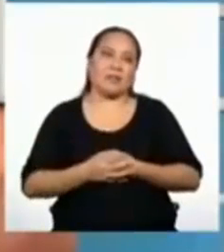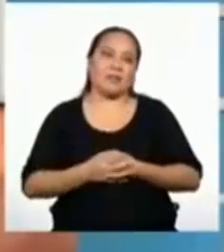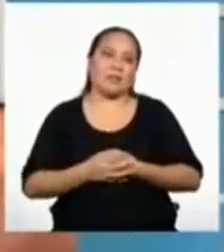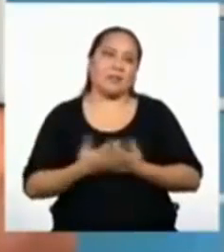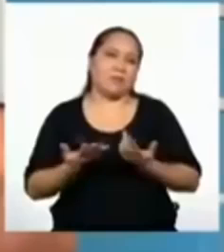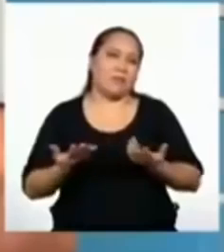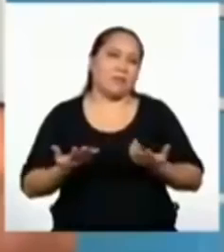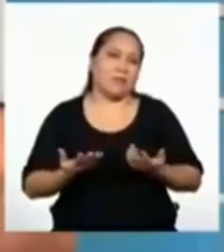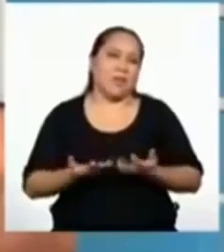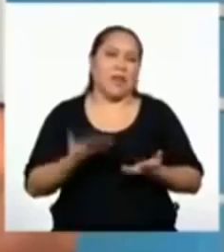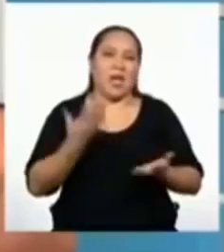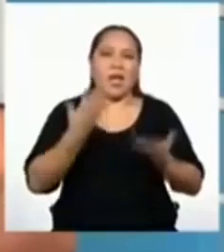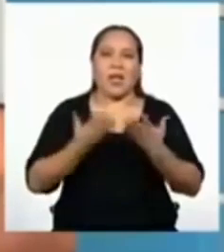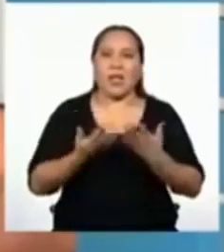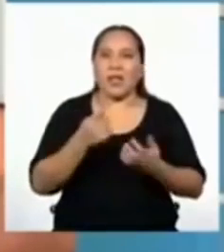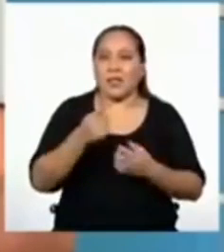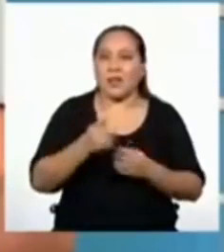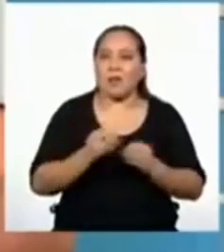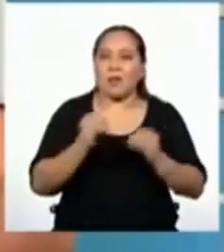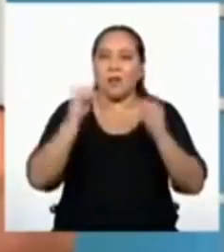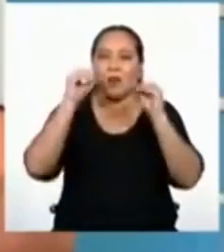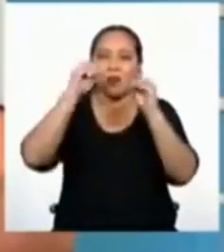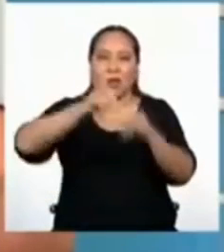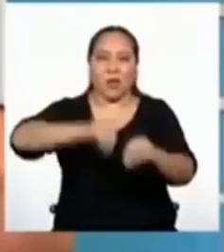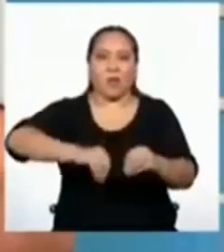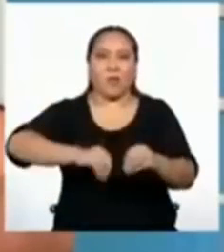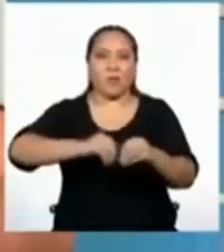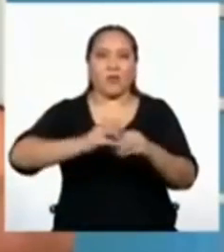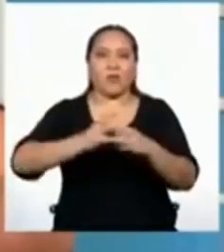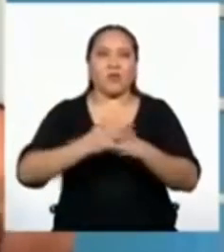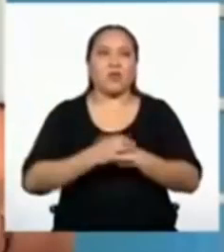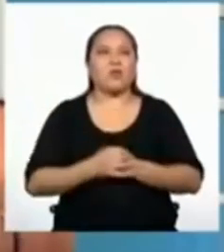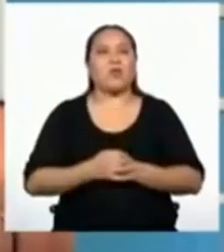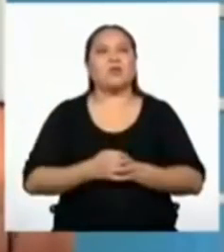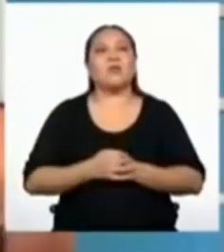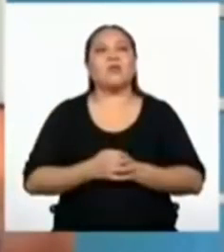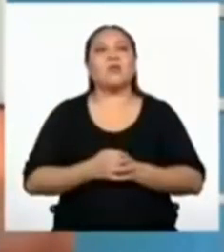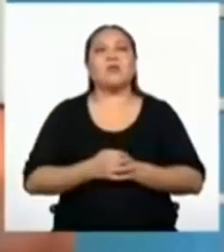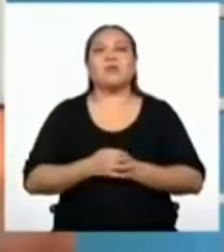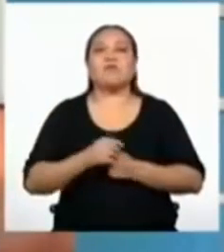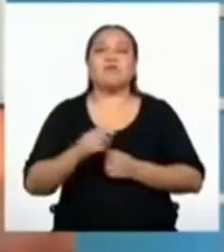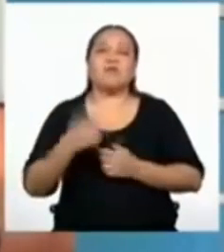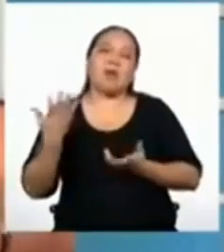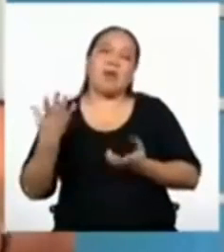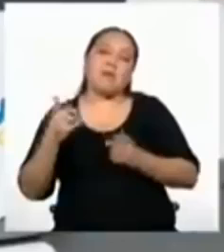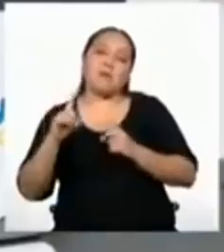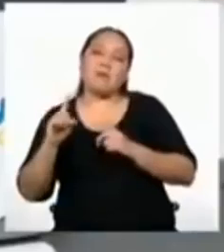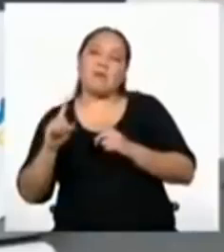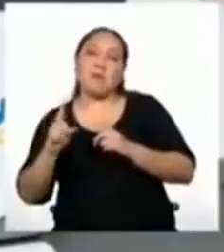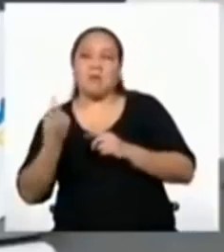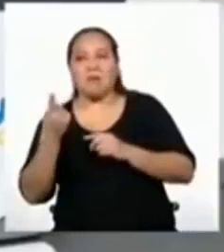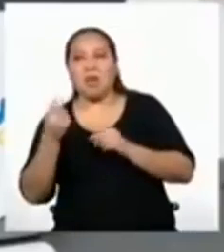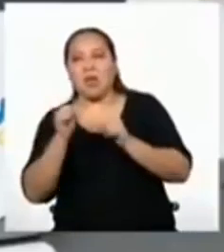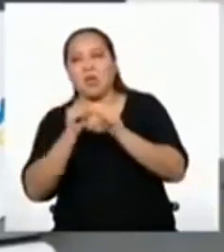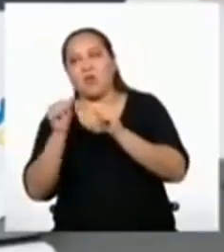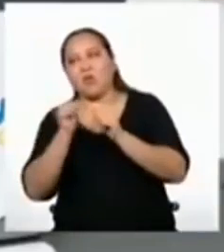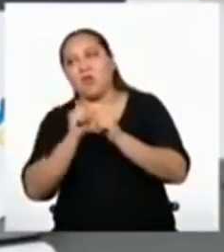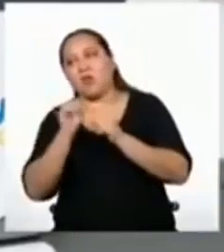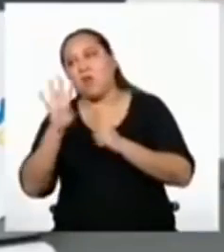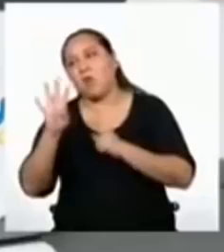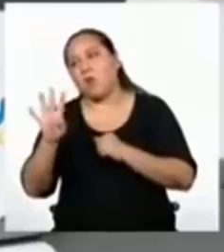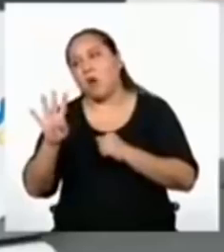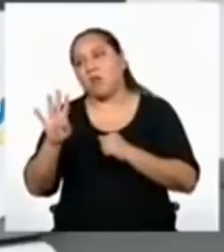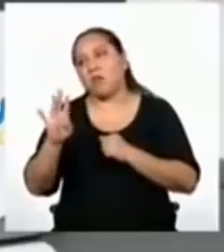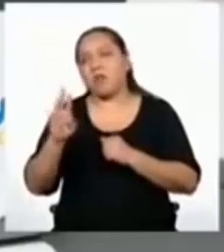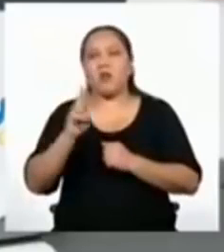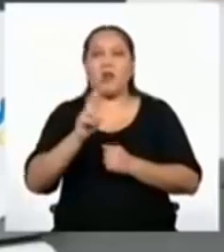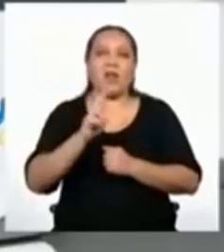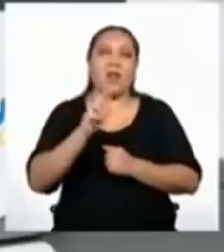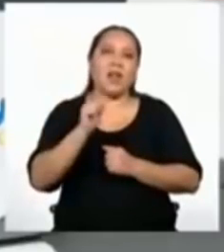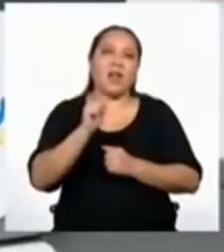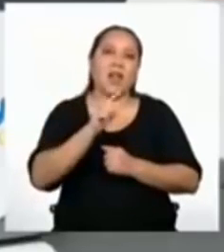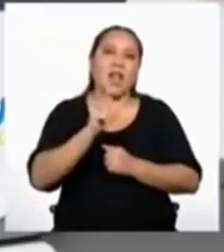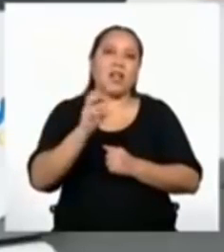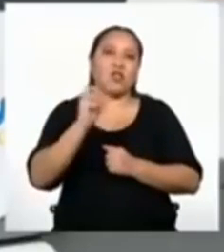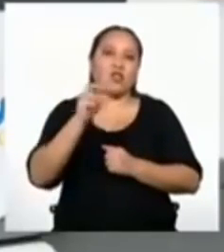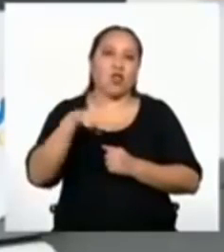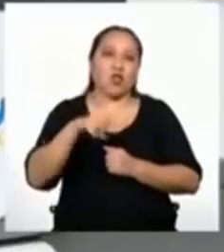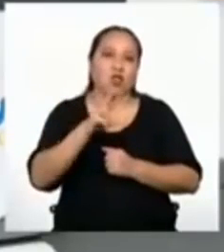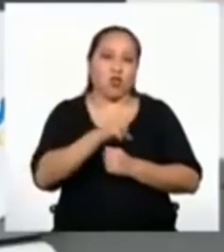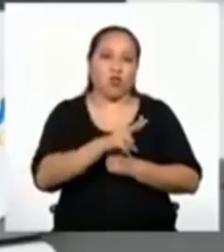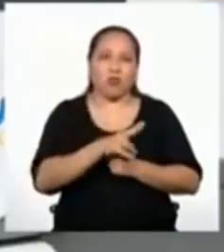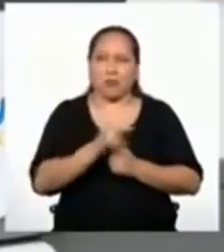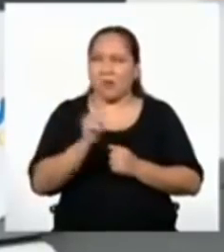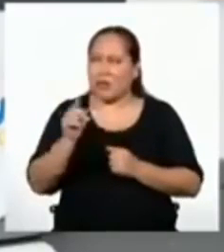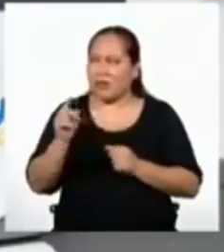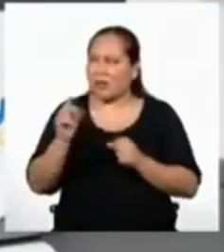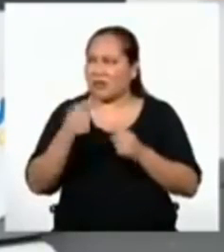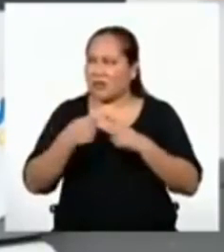formulamos la progresión geométrica considerando como primer término el cuatro y la razón dos? ¡Uy! ¡Esa sí suma sesenta! A ver,